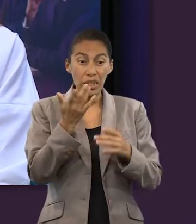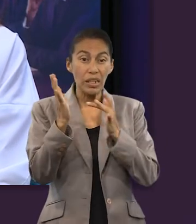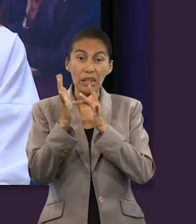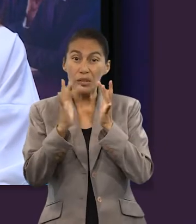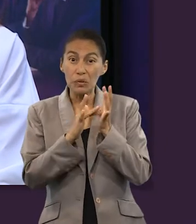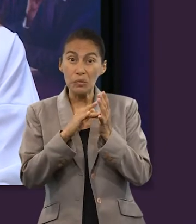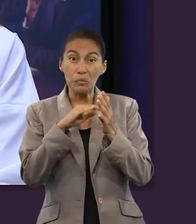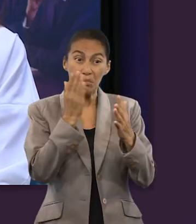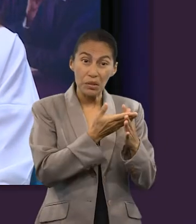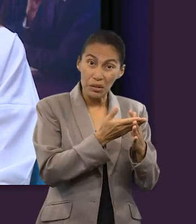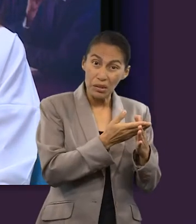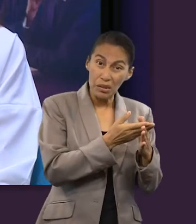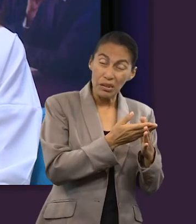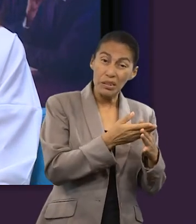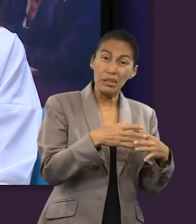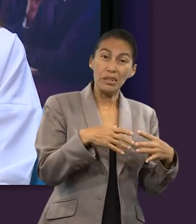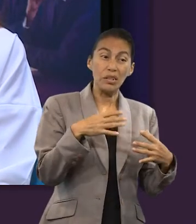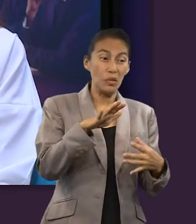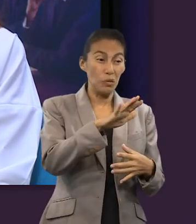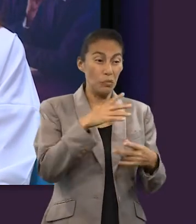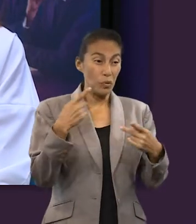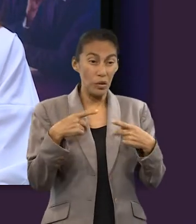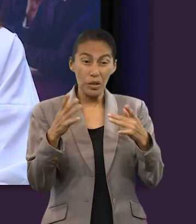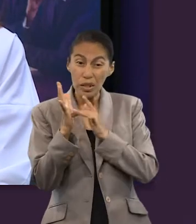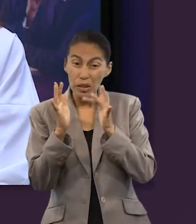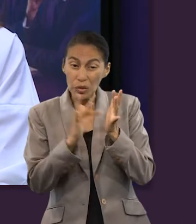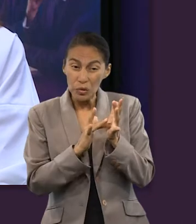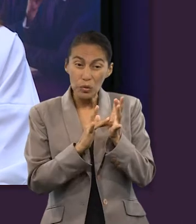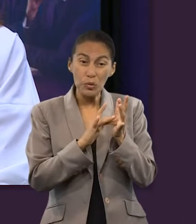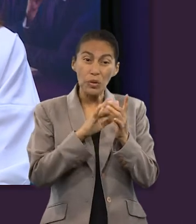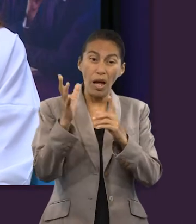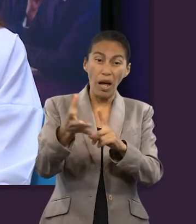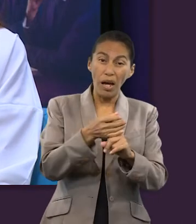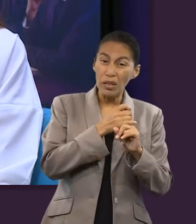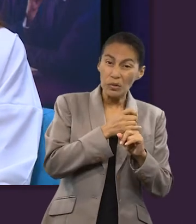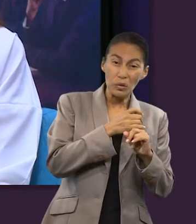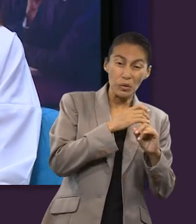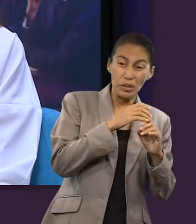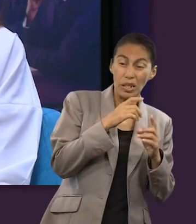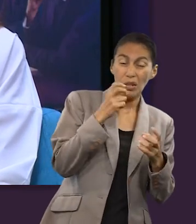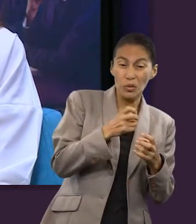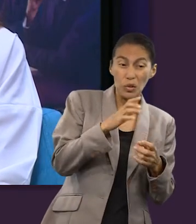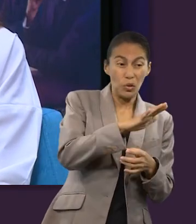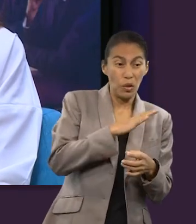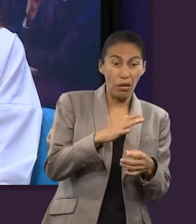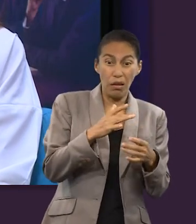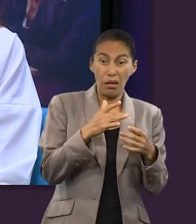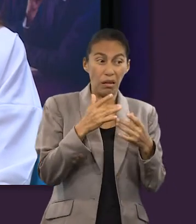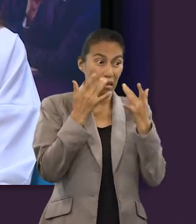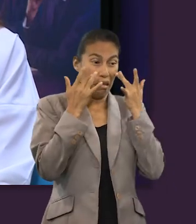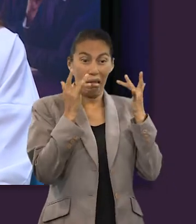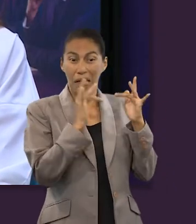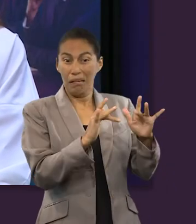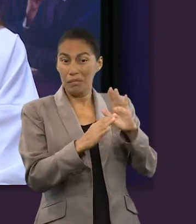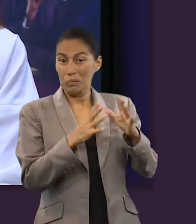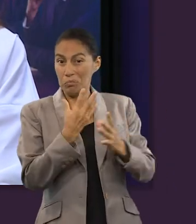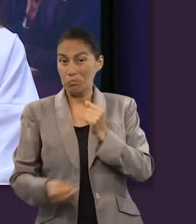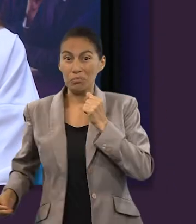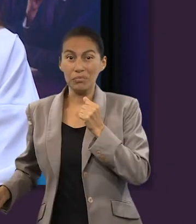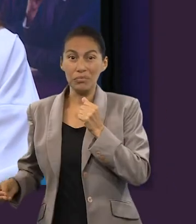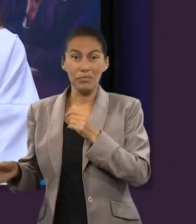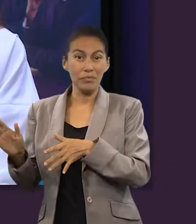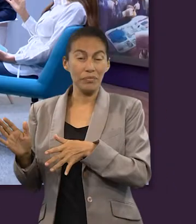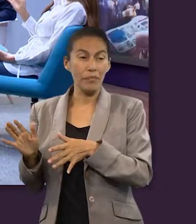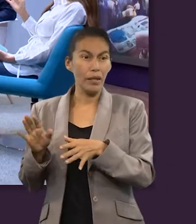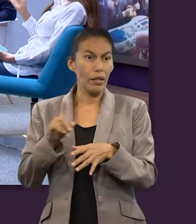cuando Jesús fue arrestado los discípulos huyeron, cuando vemos que Pedro lo negó tres veces y cuando vemos a Jesús